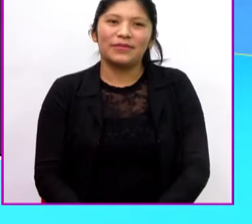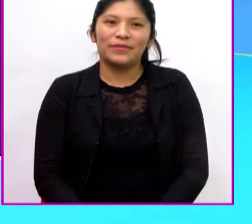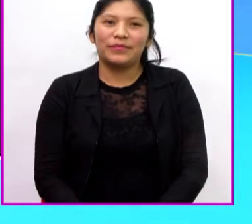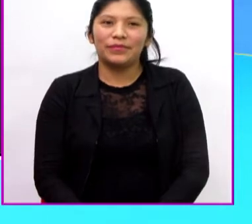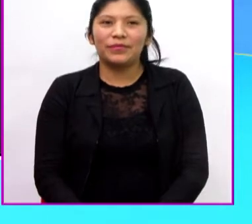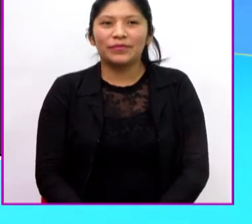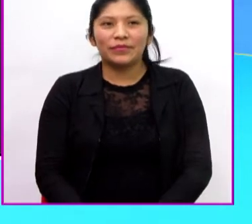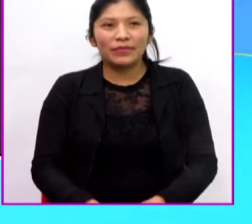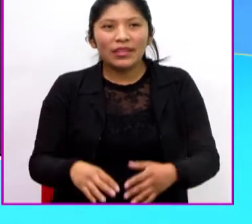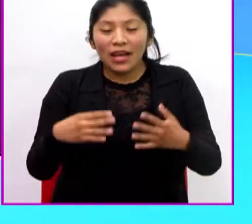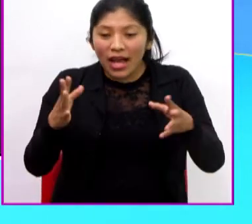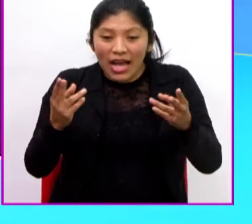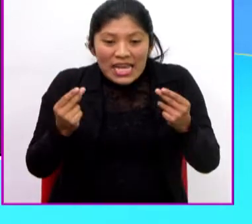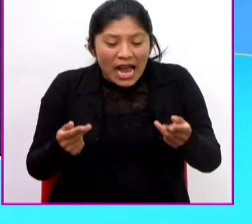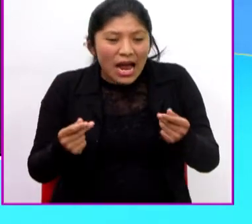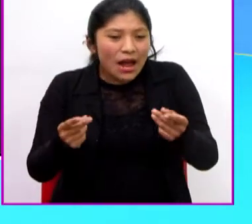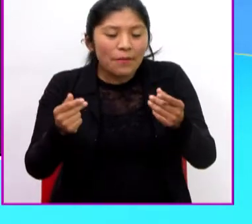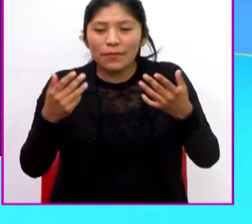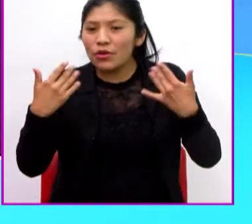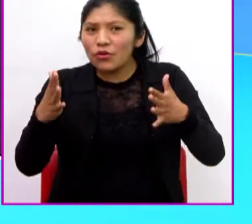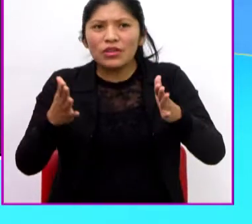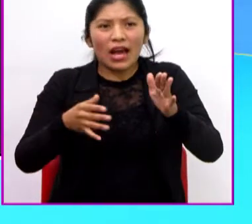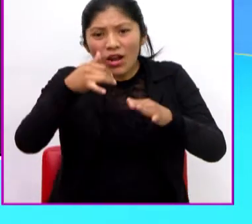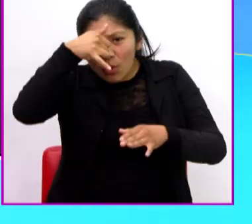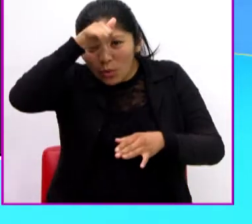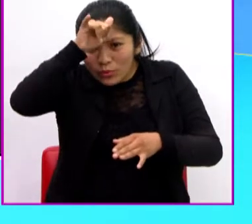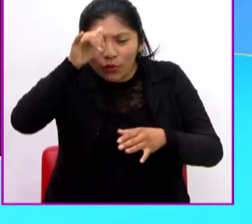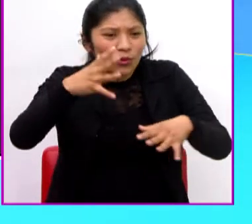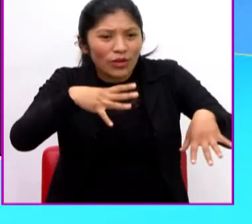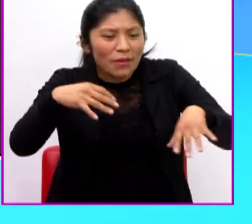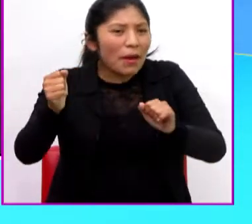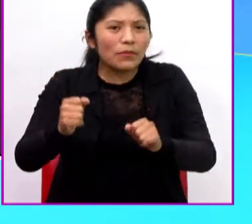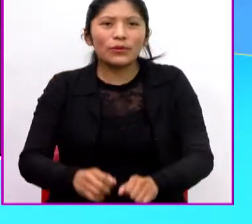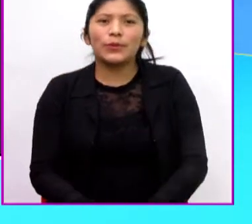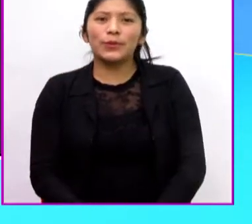Hay que apurarse, ya van a soltar a los toros. ¡Vamos!